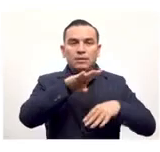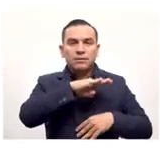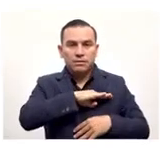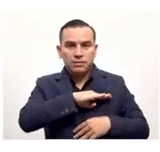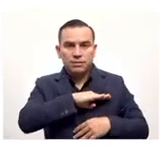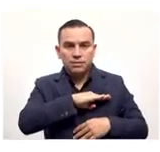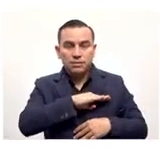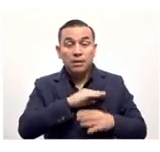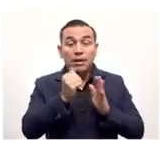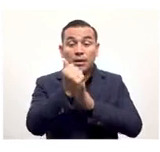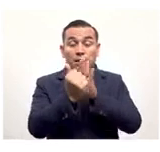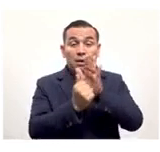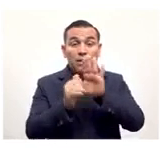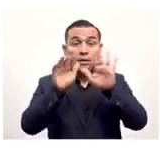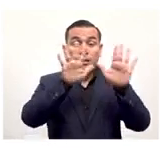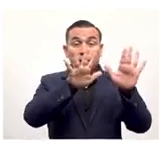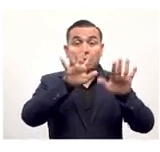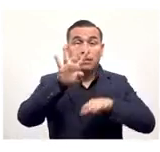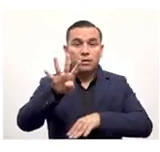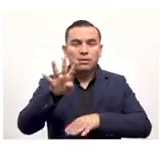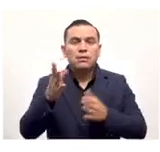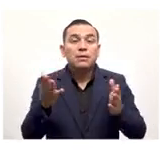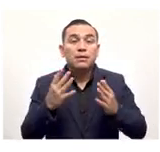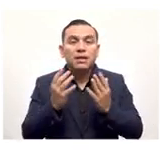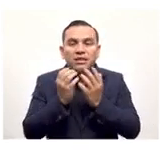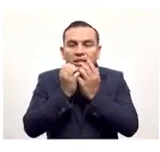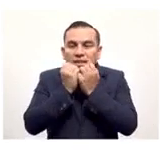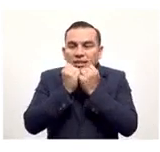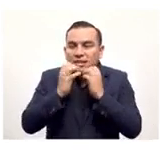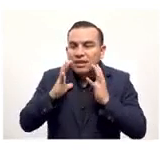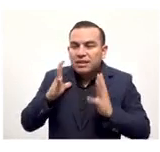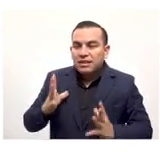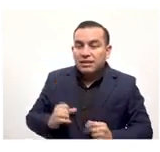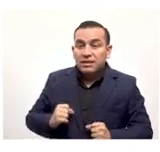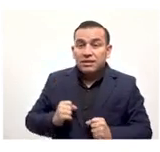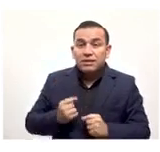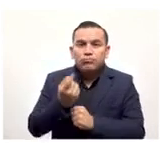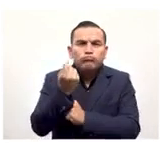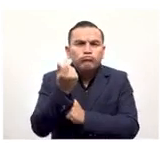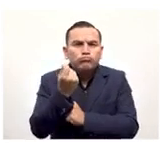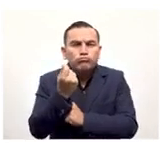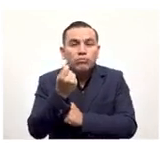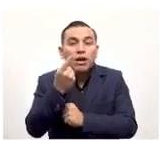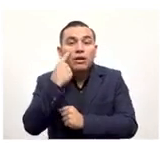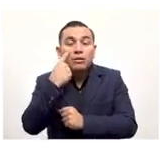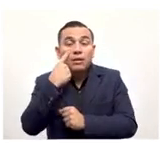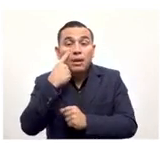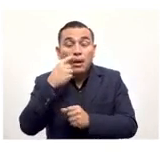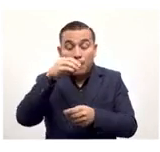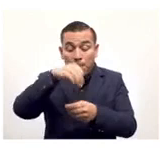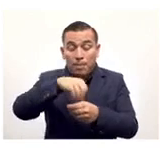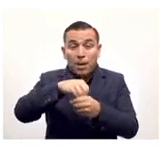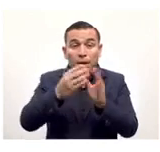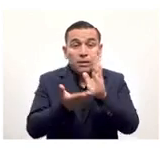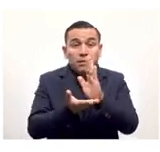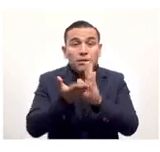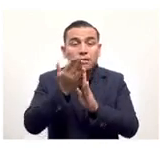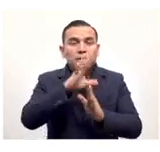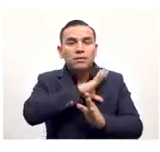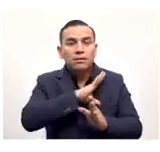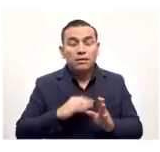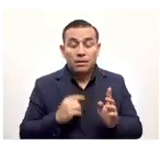Artículo 14, antes de la entrada en vigencia de esta ley el Estado garantizará a través de la creación de un fideicomiso en el Banco de Desarrollo de El Salvador